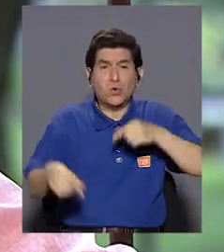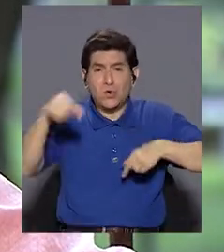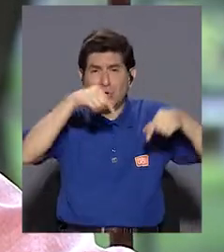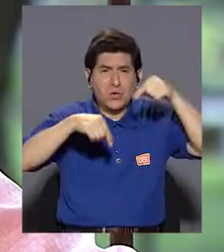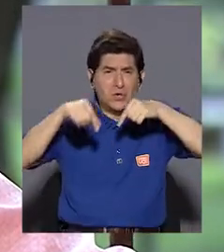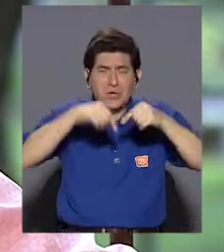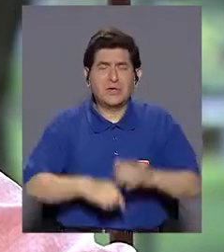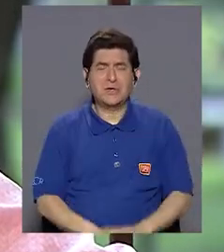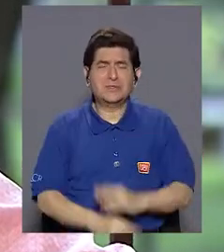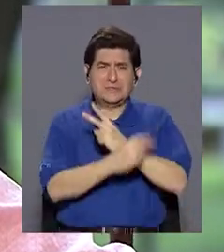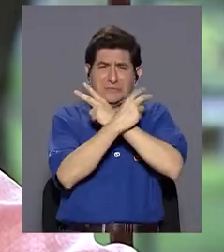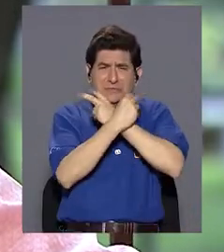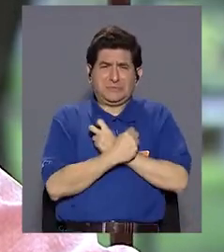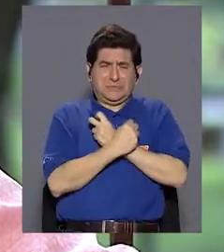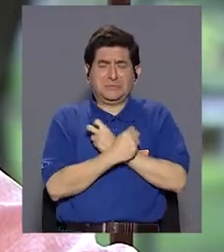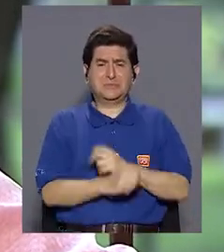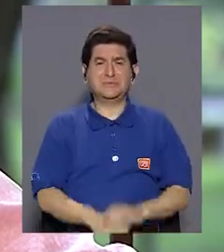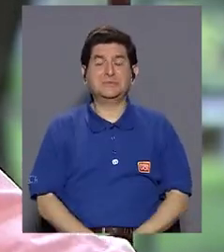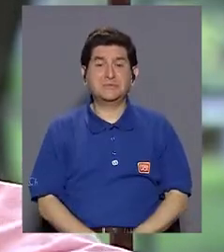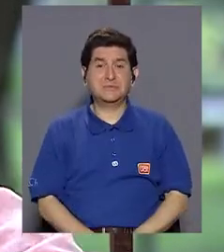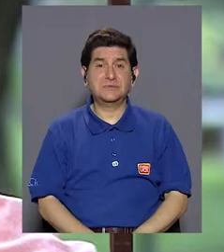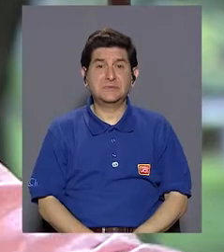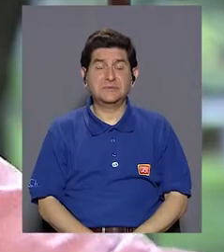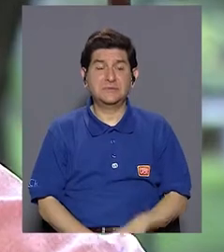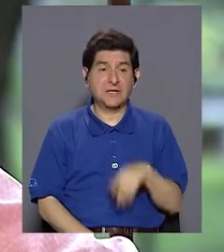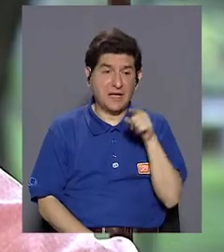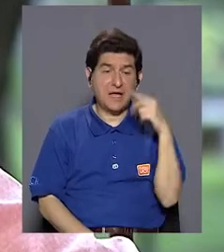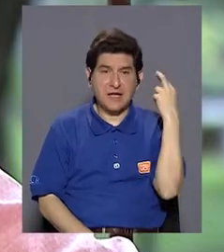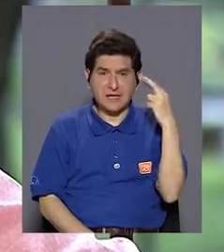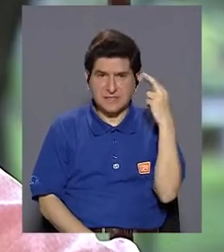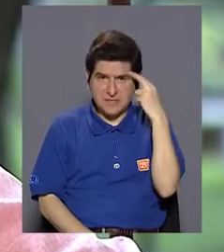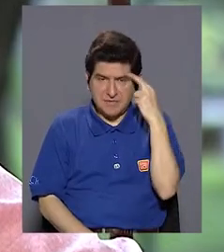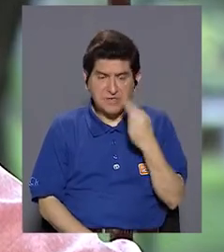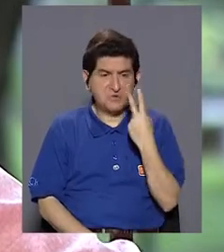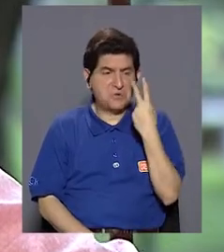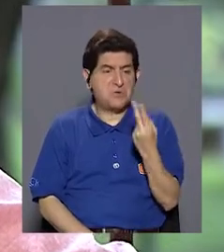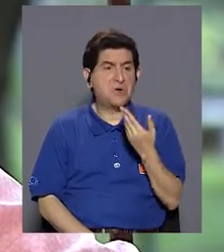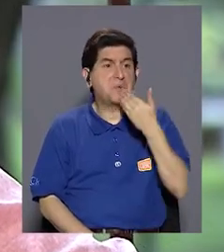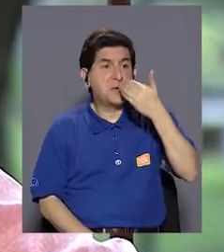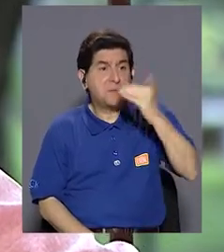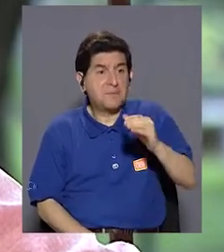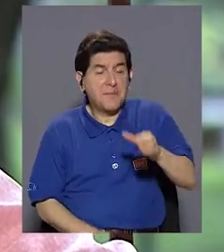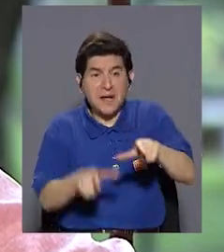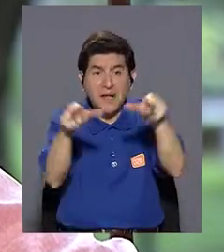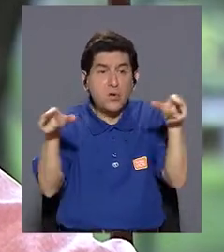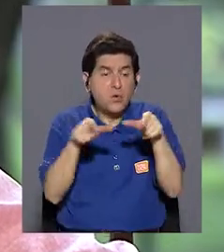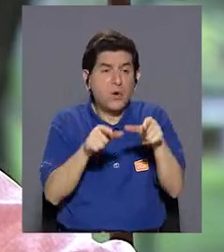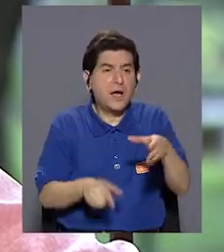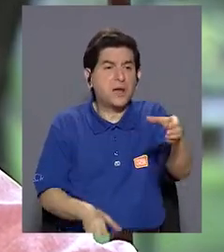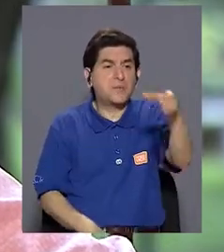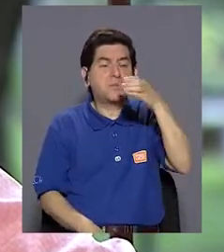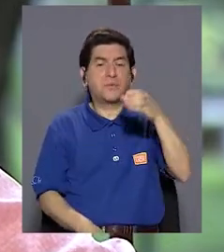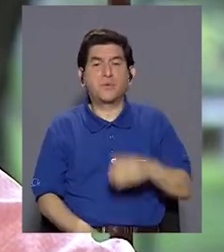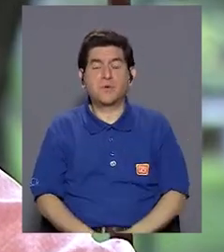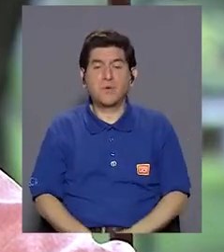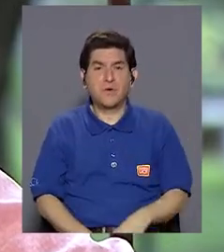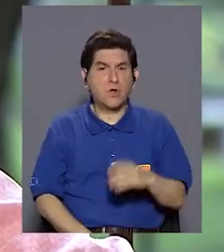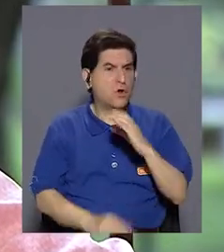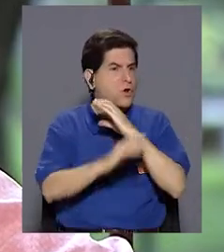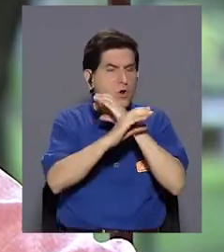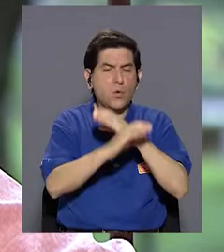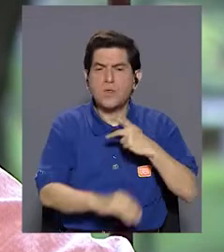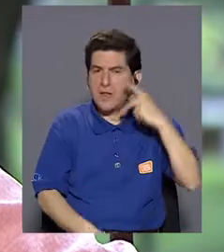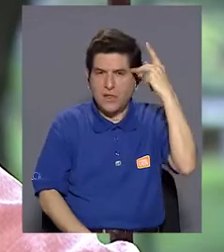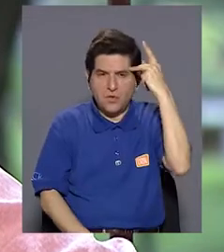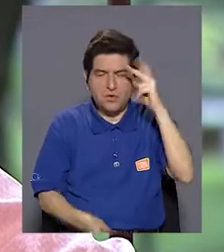estos pesticidas, una de estas sustancias, es básicamente, es que lo encuentren mal puesto y es cosa de segundos, un descuido de los padres